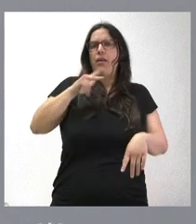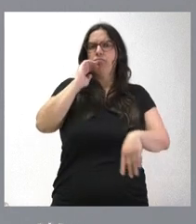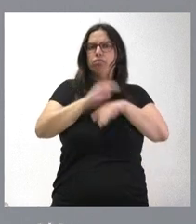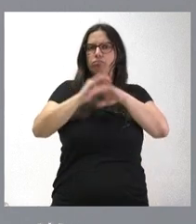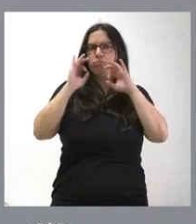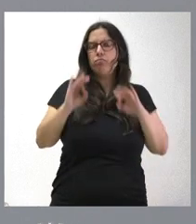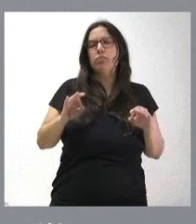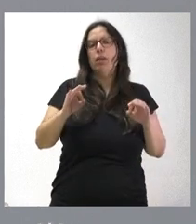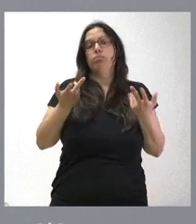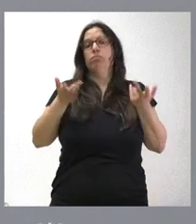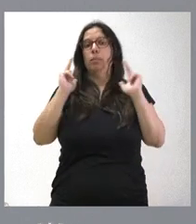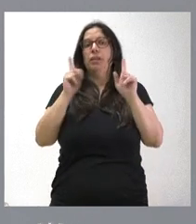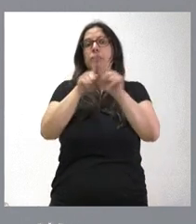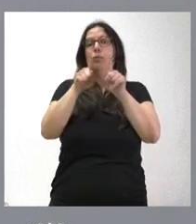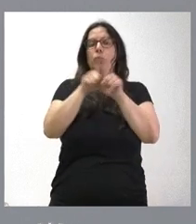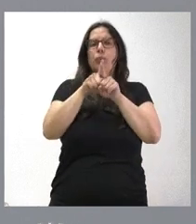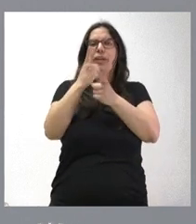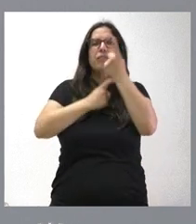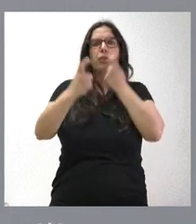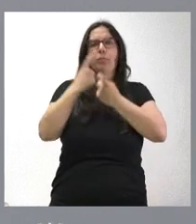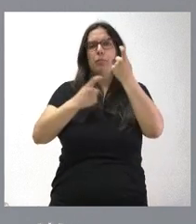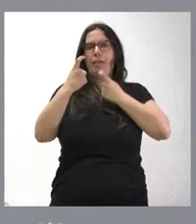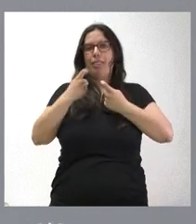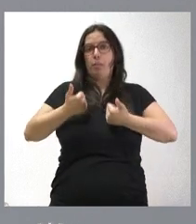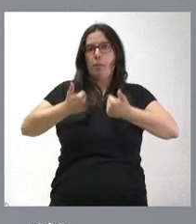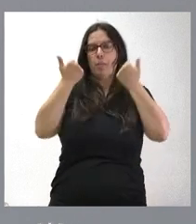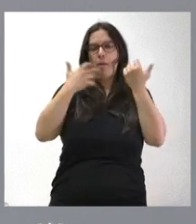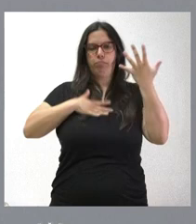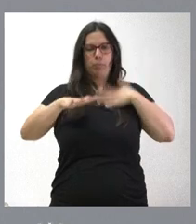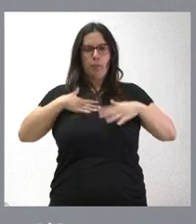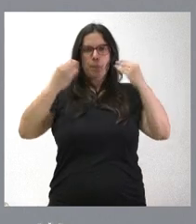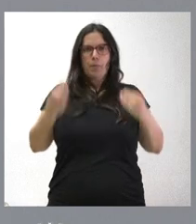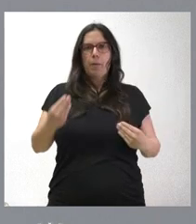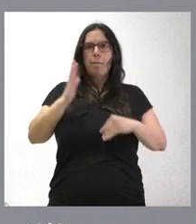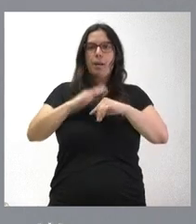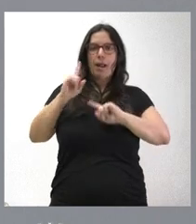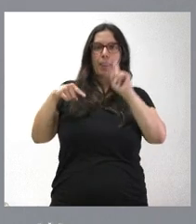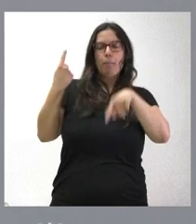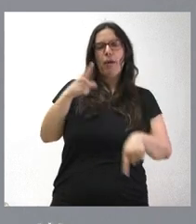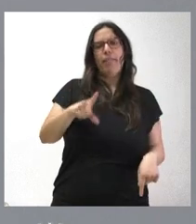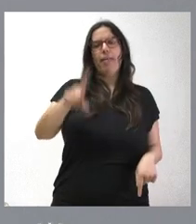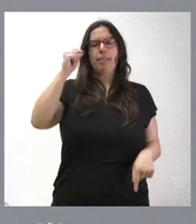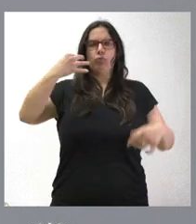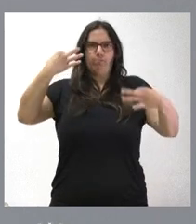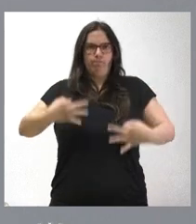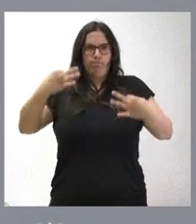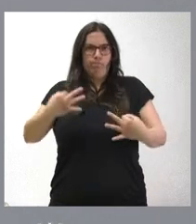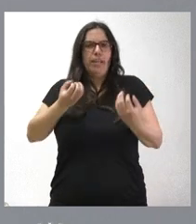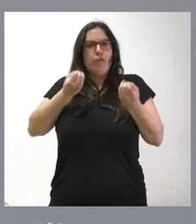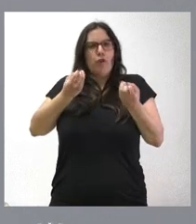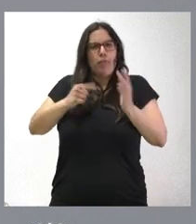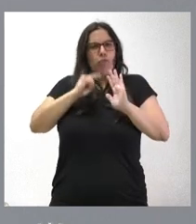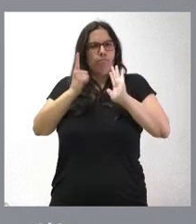permitiendo contar así con una mayor información que afiance la seguridad en una decisión informada para las personas,